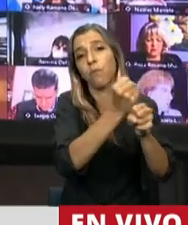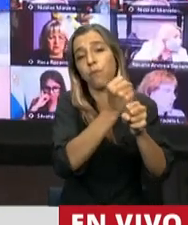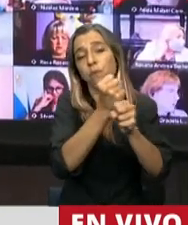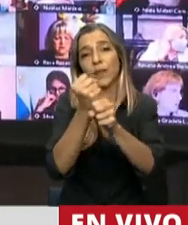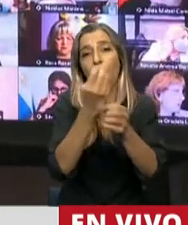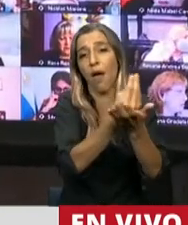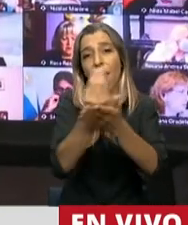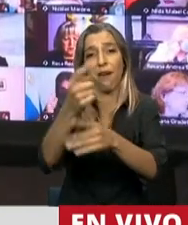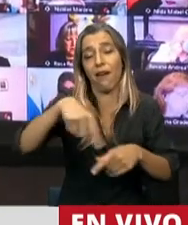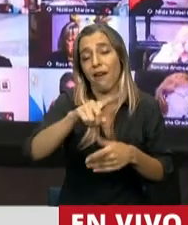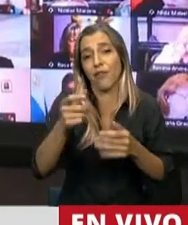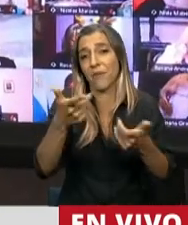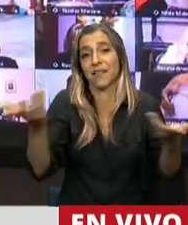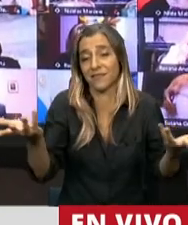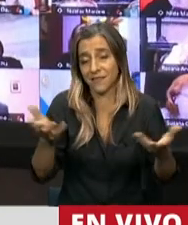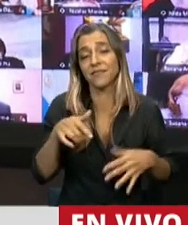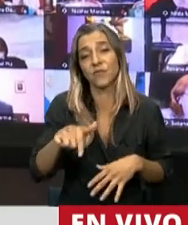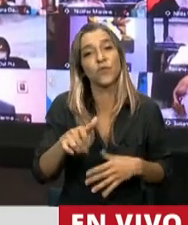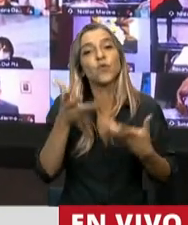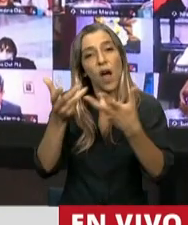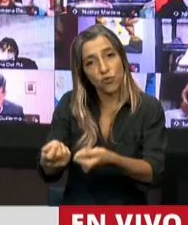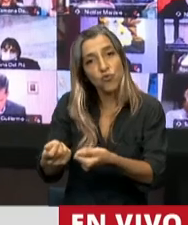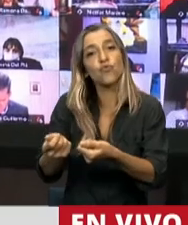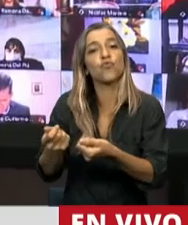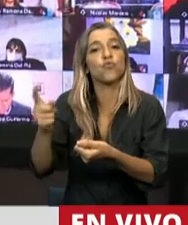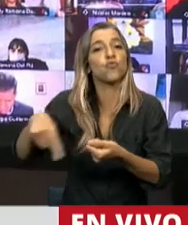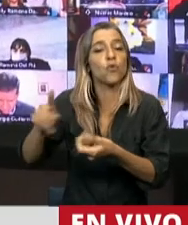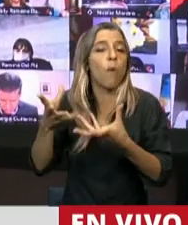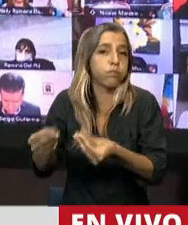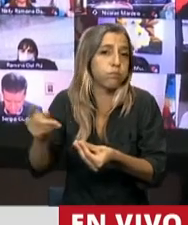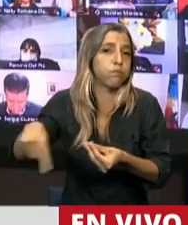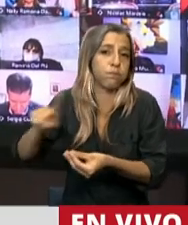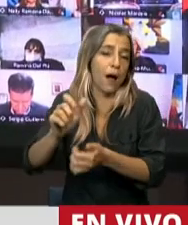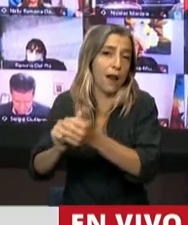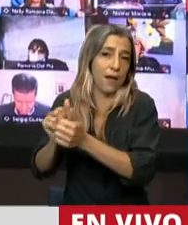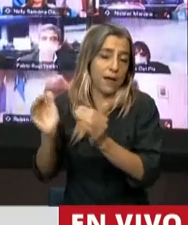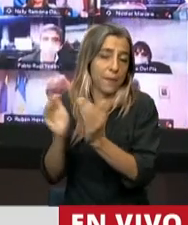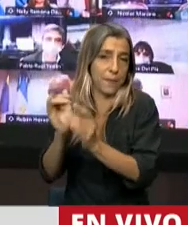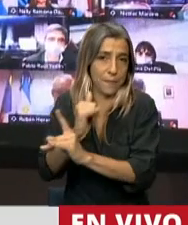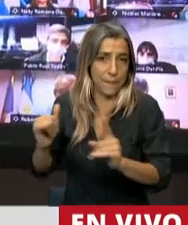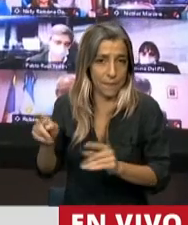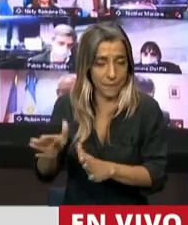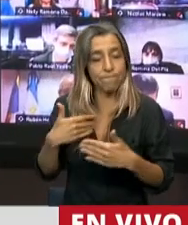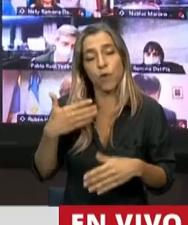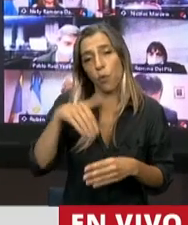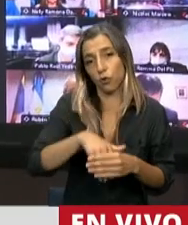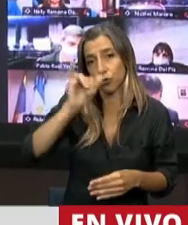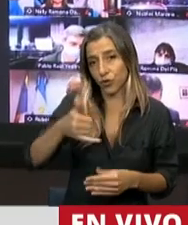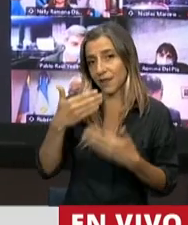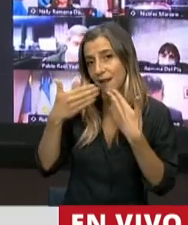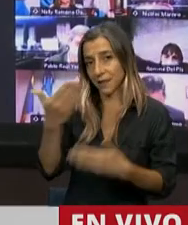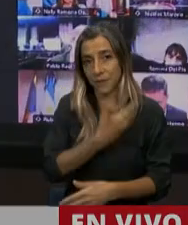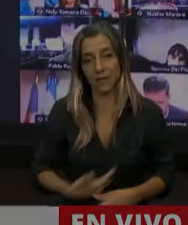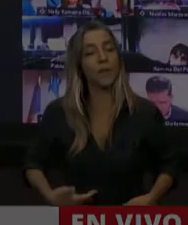este momento, es una respuesta y una ayuda para nuestras pymes, es que adelanto mi voto favorable. Gracias, señor Presidente.